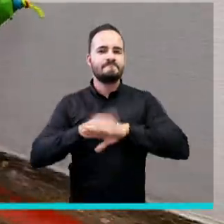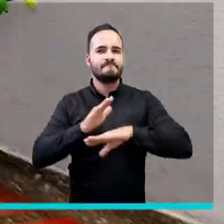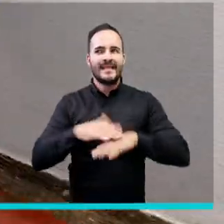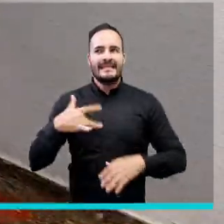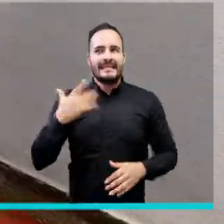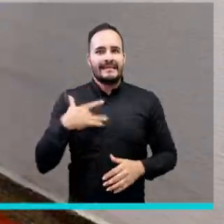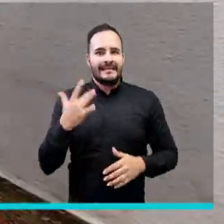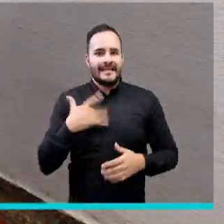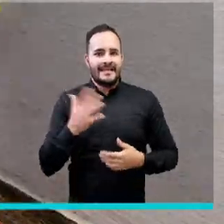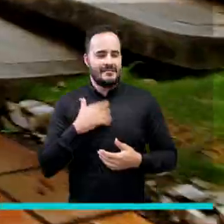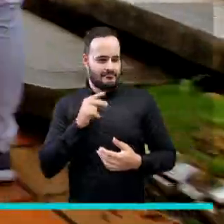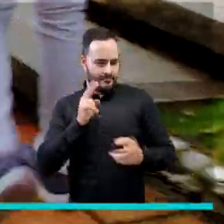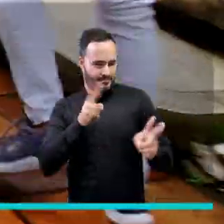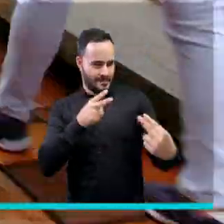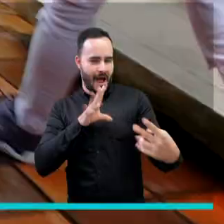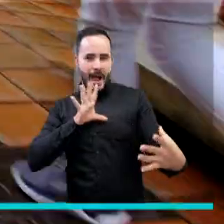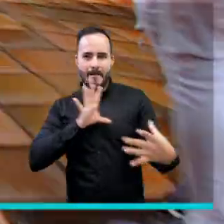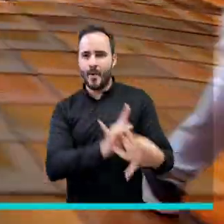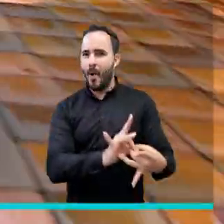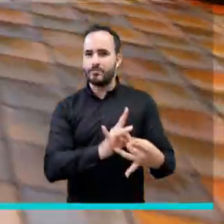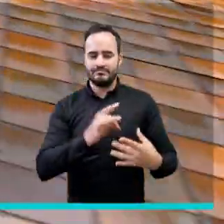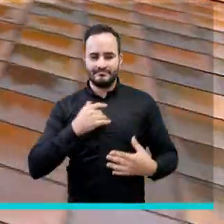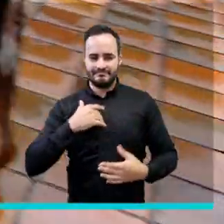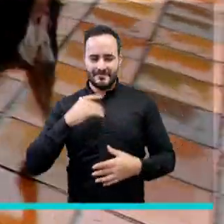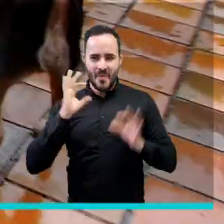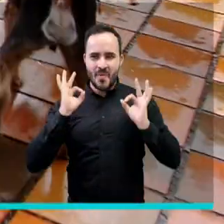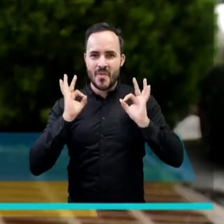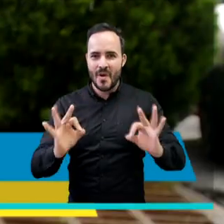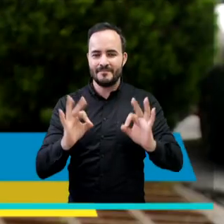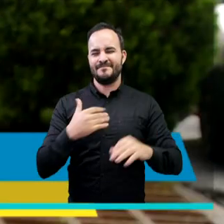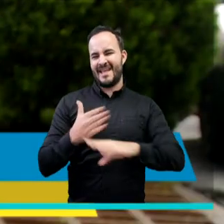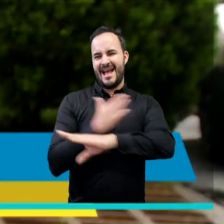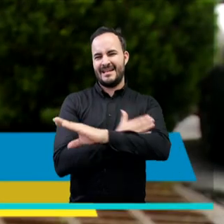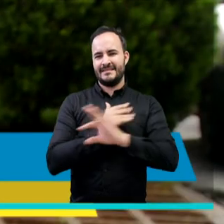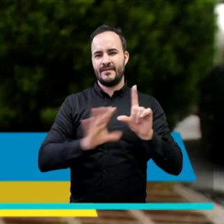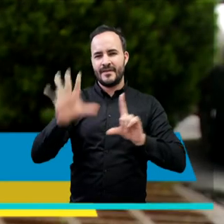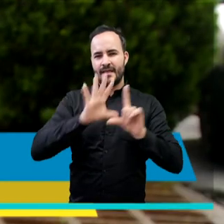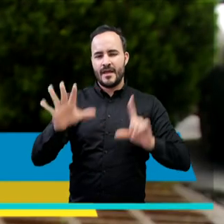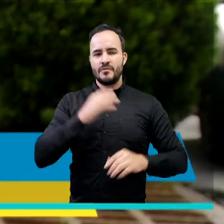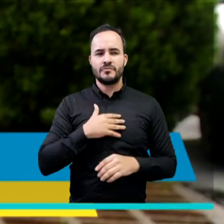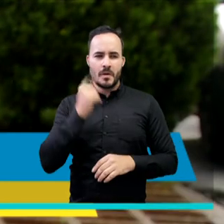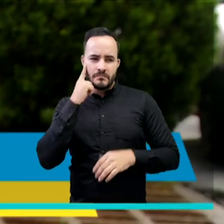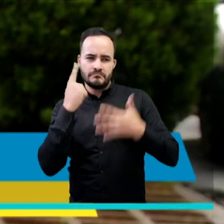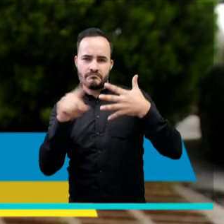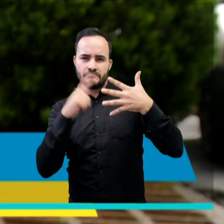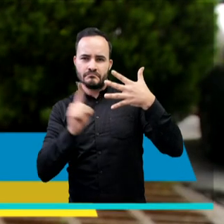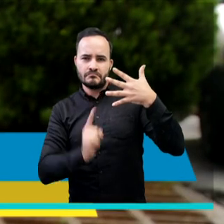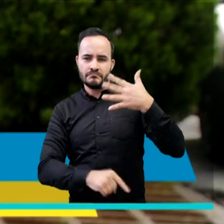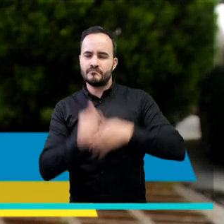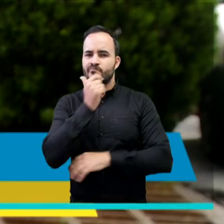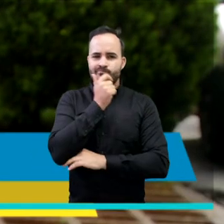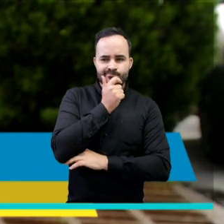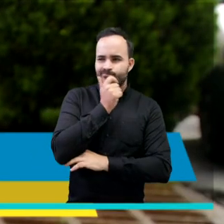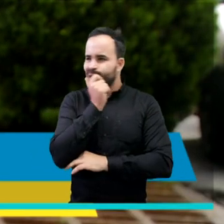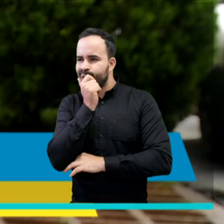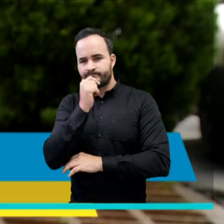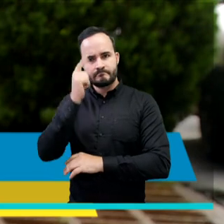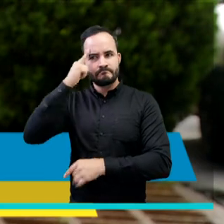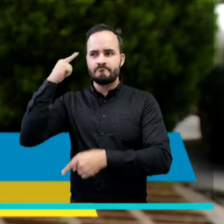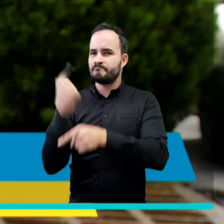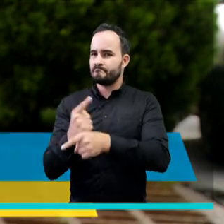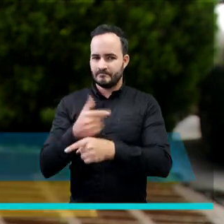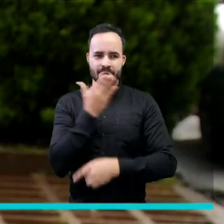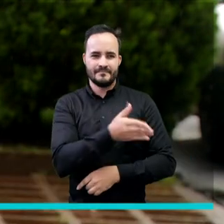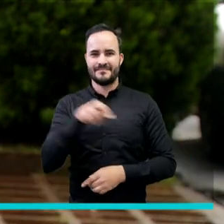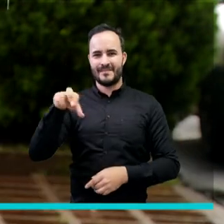Fue como una conexión que todos tuvimos con Pascual de manera inmediata. Vimos los videos en tiempos distintos y todos coincidimos